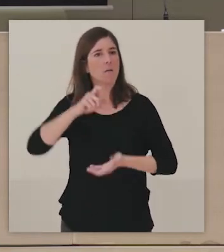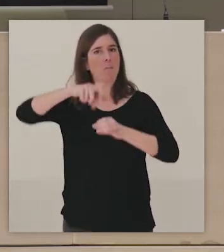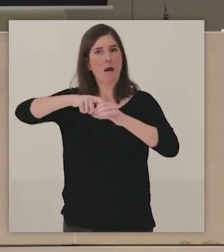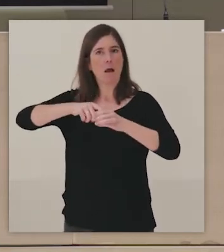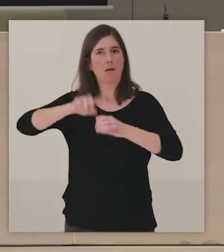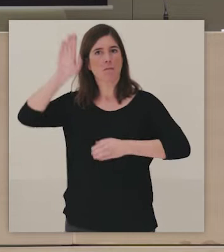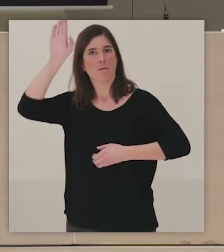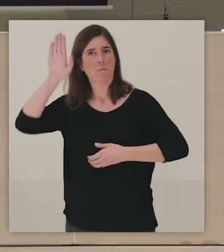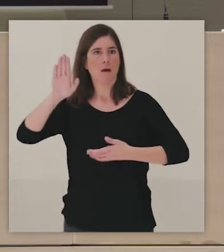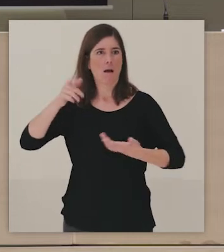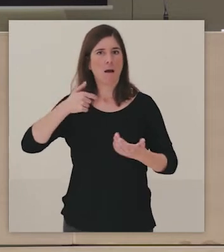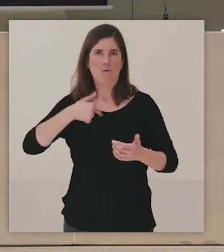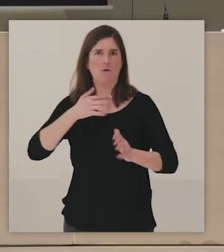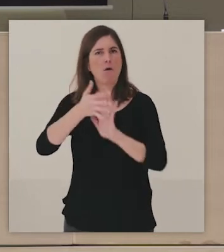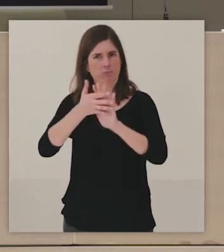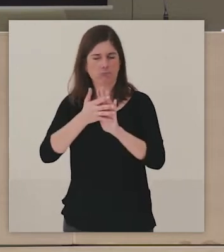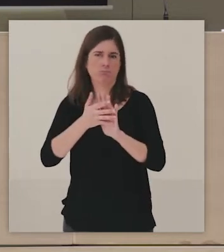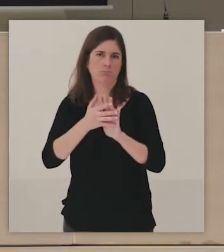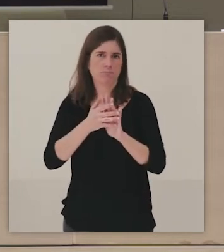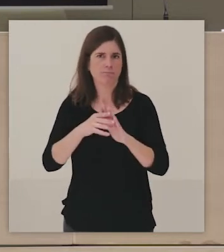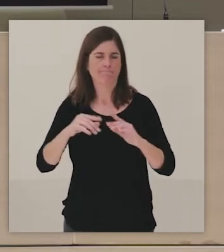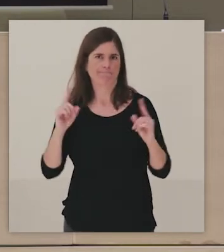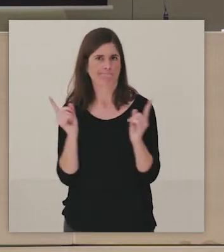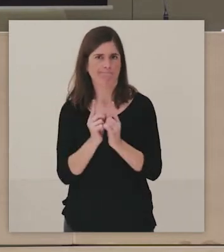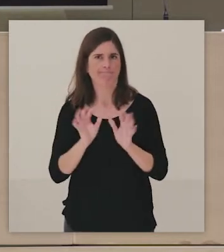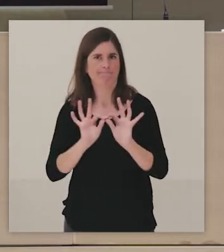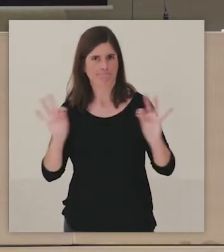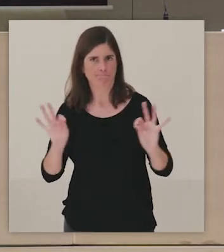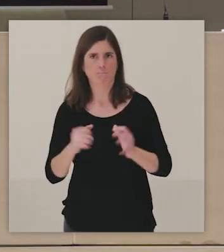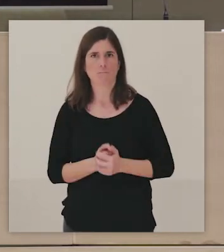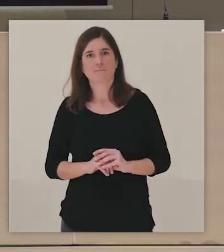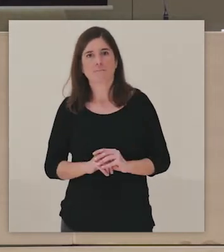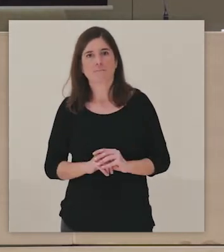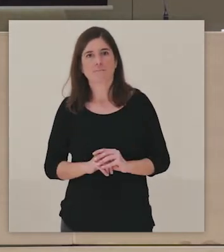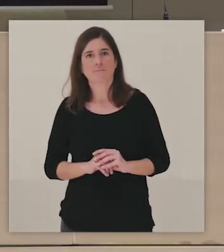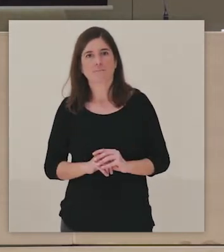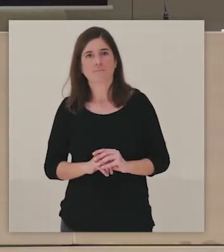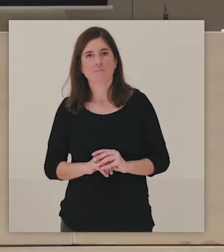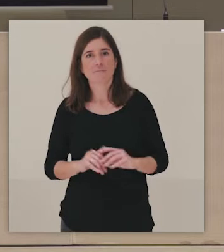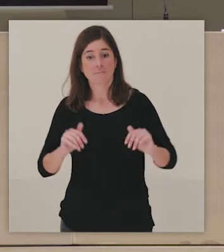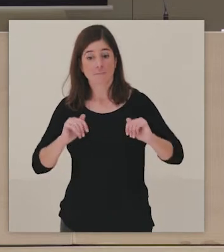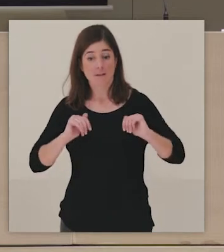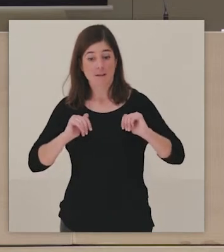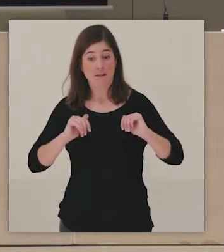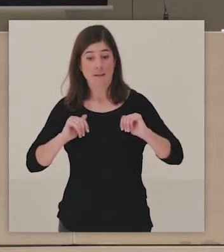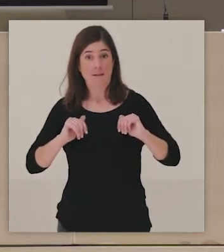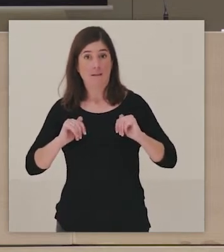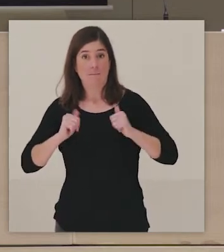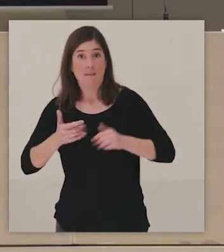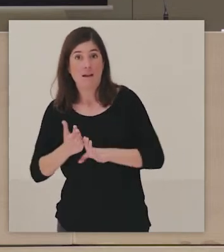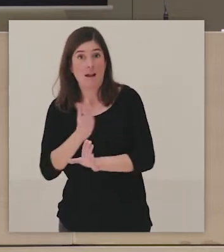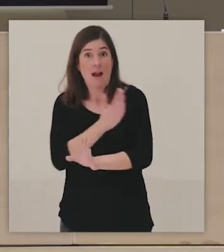avanzar. Antes de dar paso a la